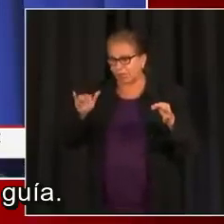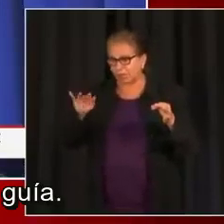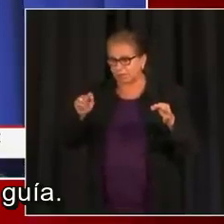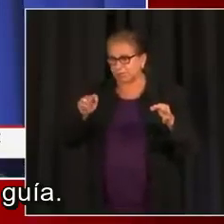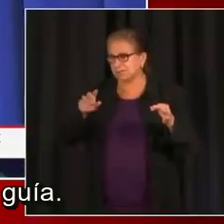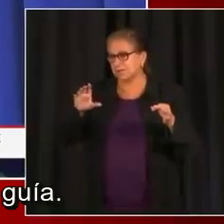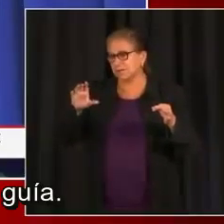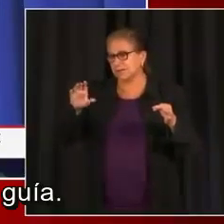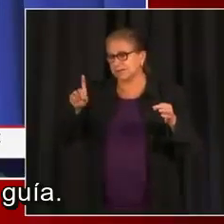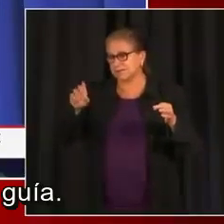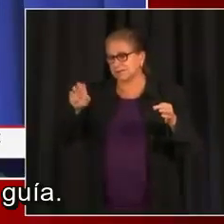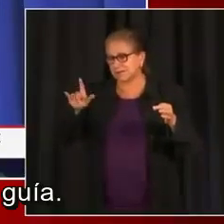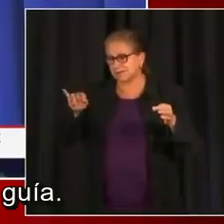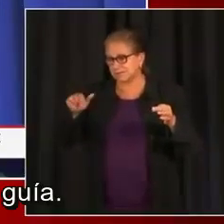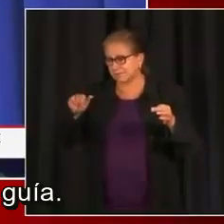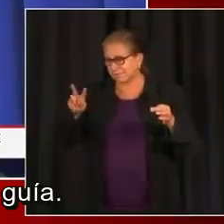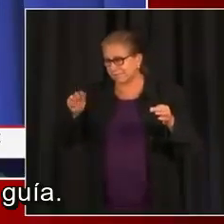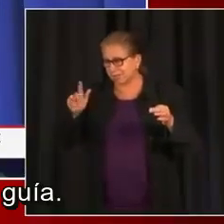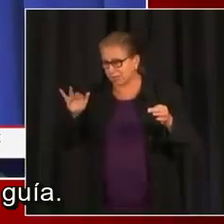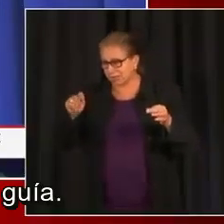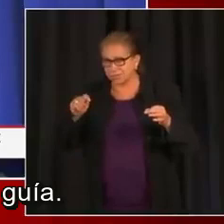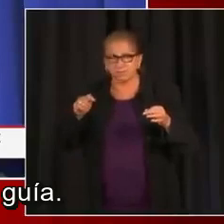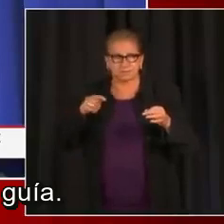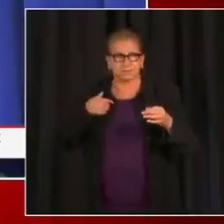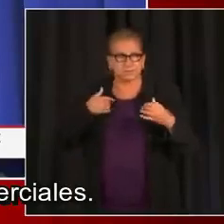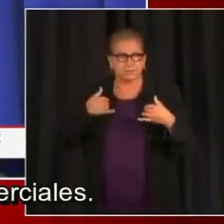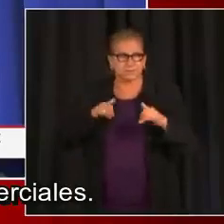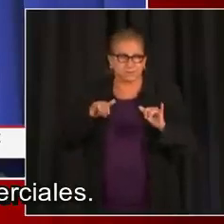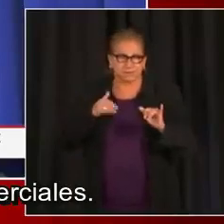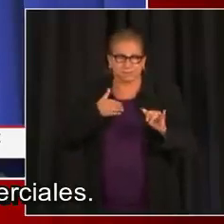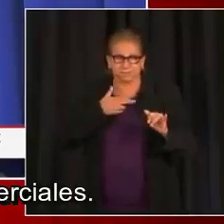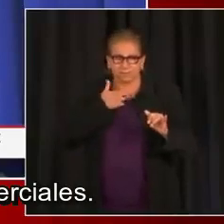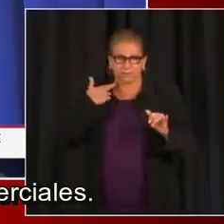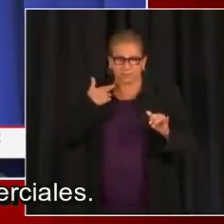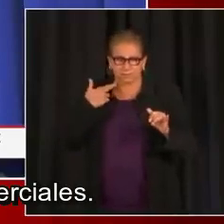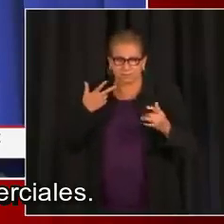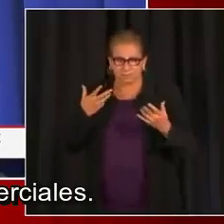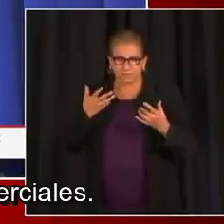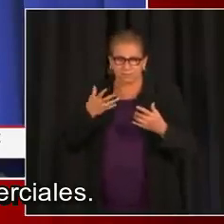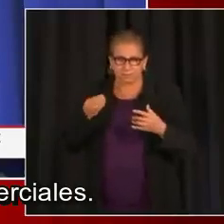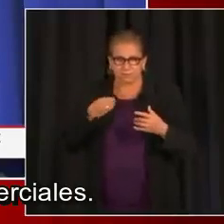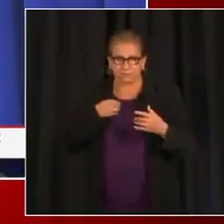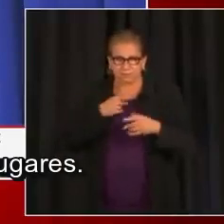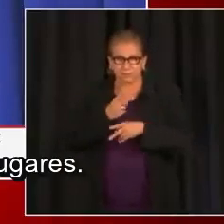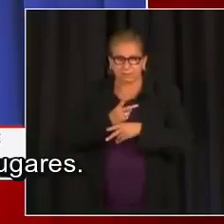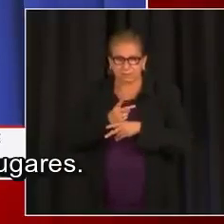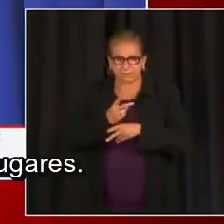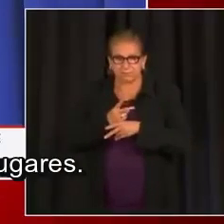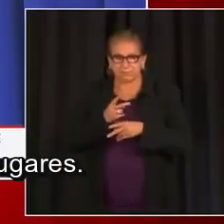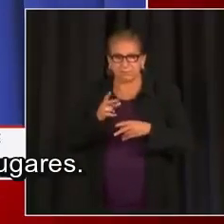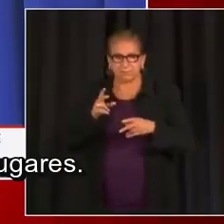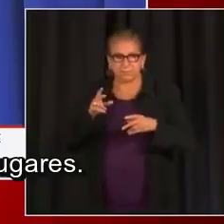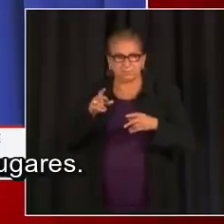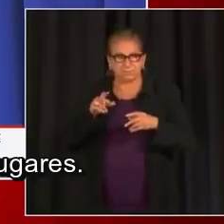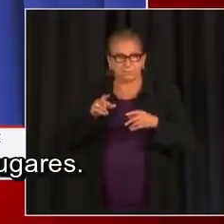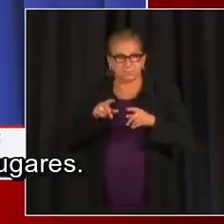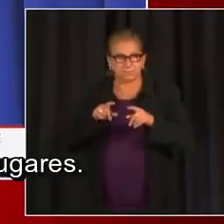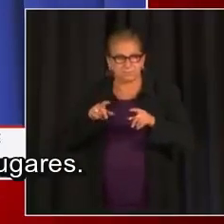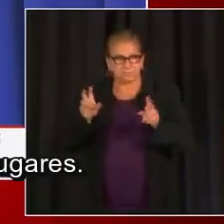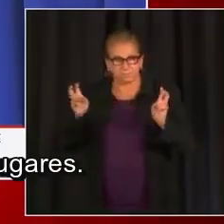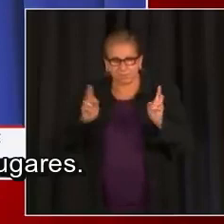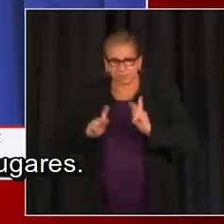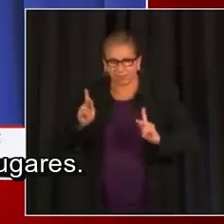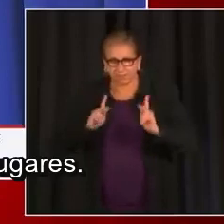unimos todo eso en una única guía, es una guía para operaciones comerciales. Estamos implementando